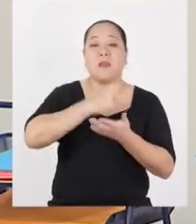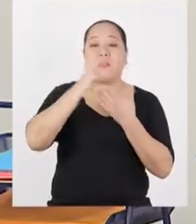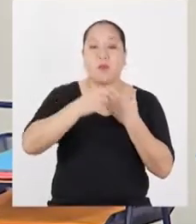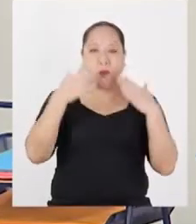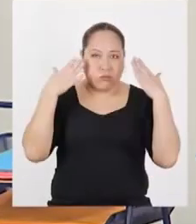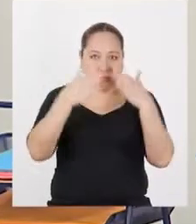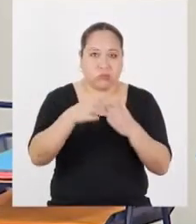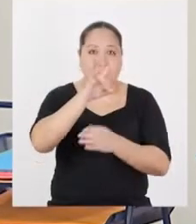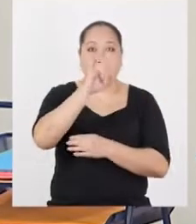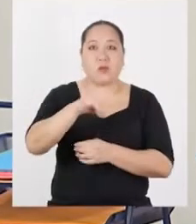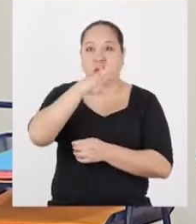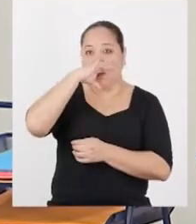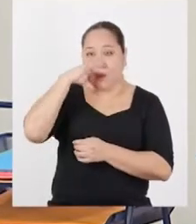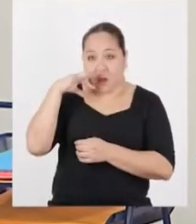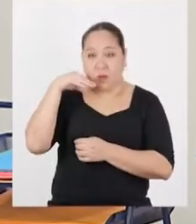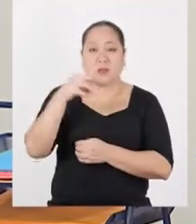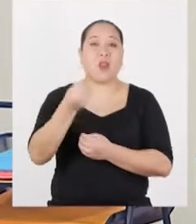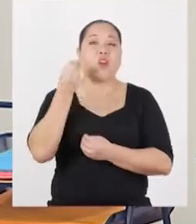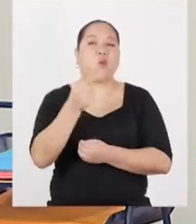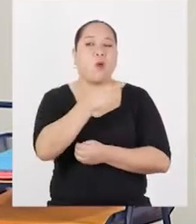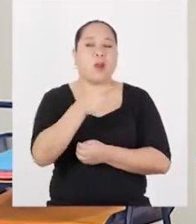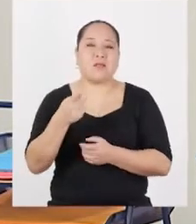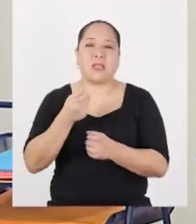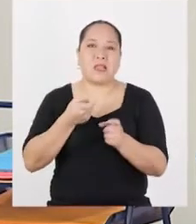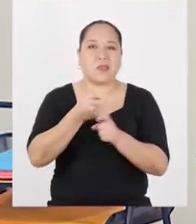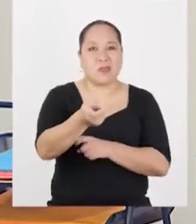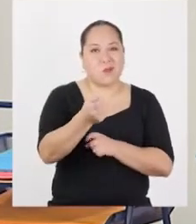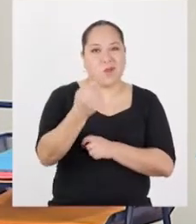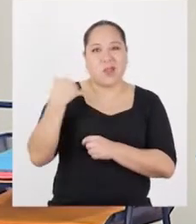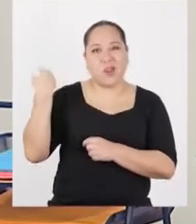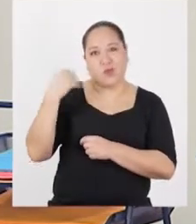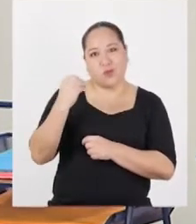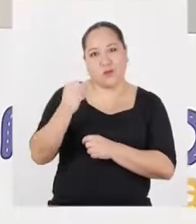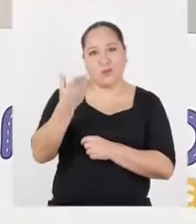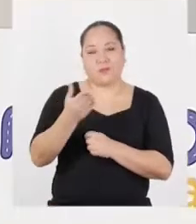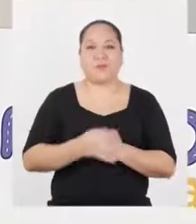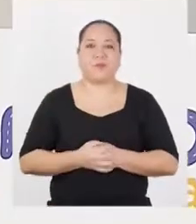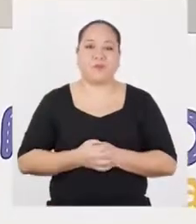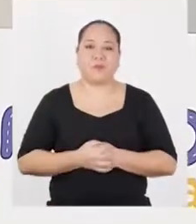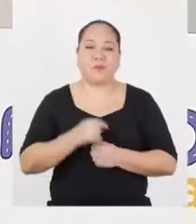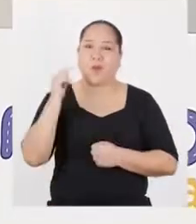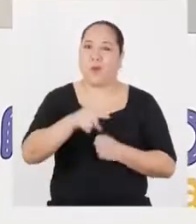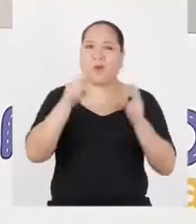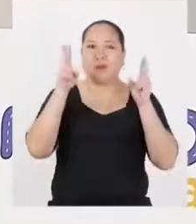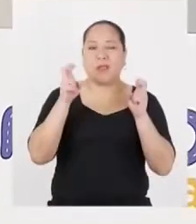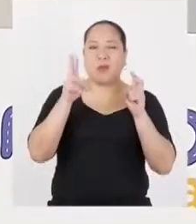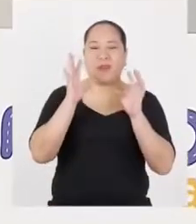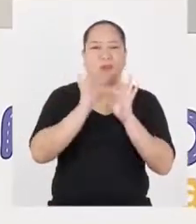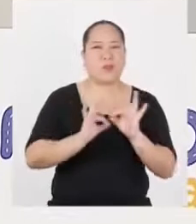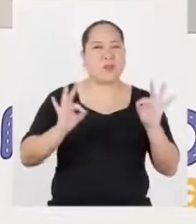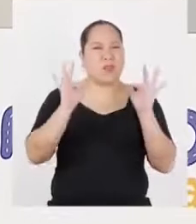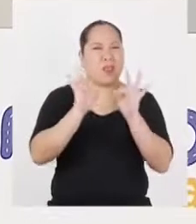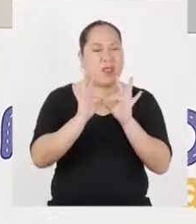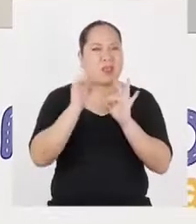trata sobre el consumo de drogas y cómo éstas afectan a las y los adolescentes. Un tema súper